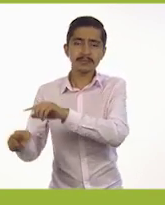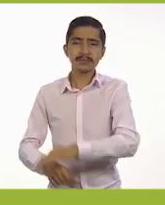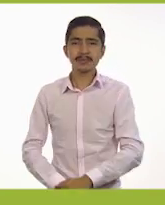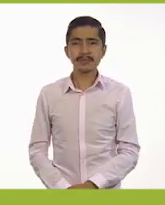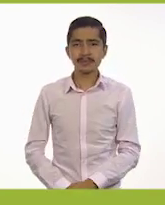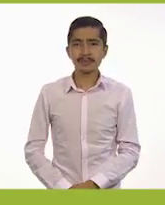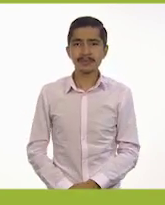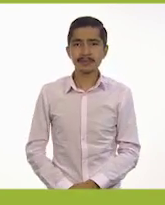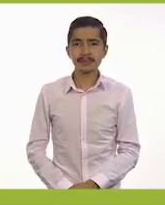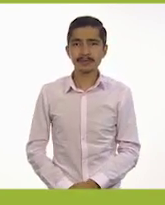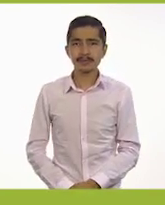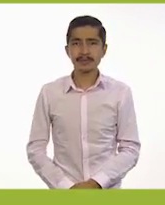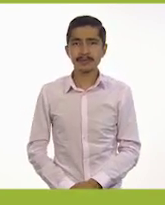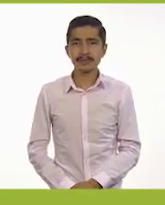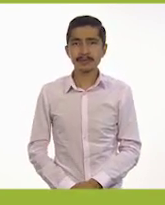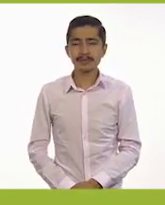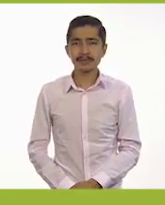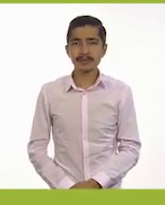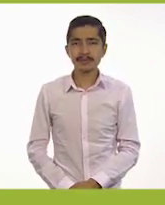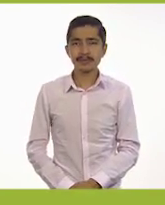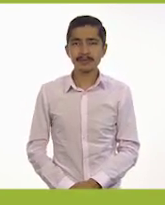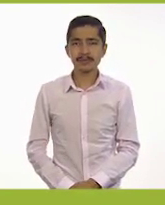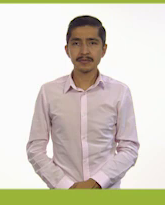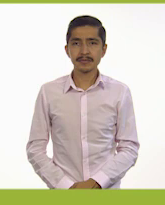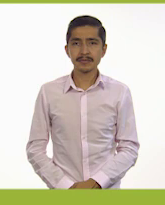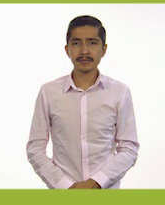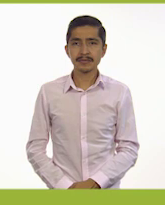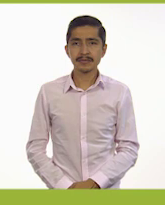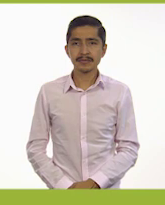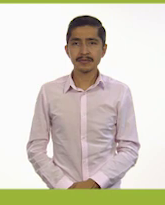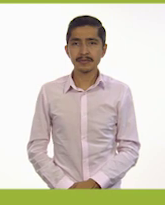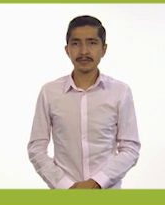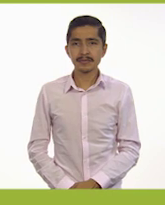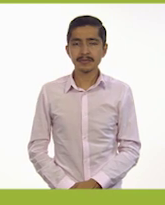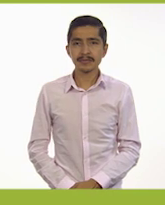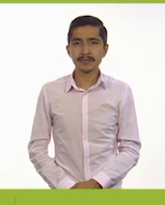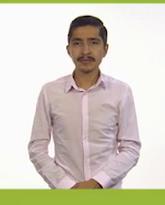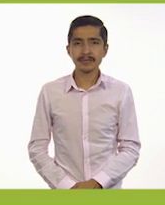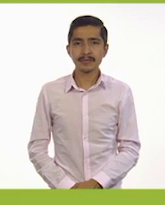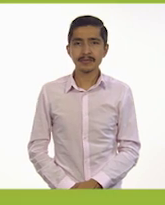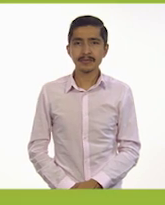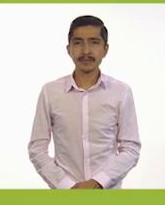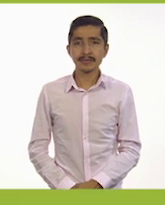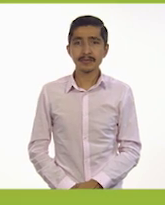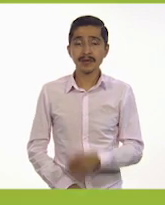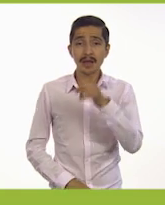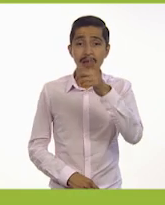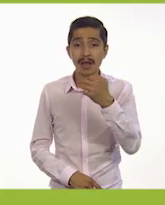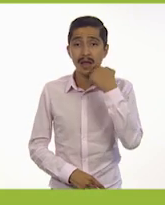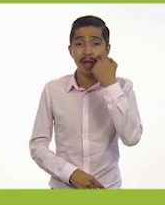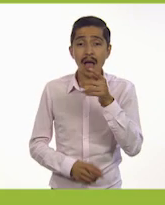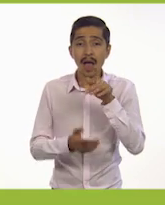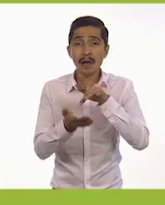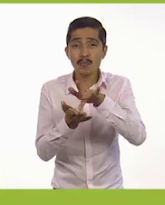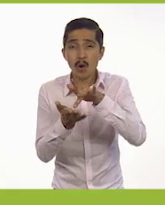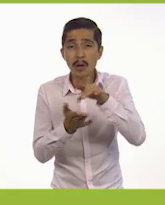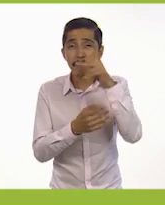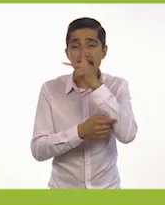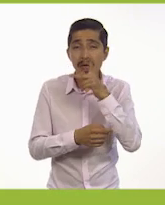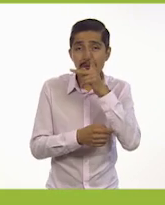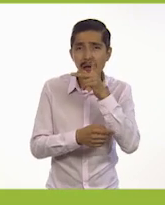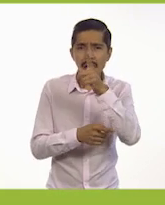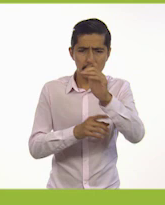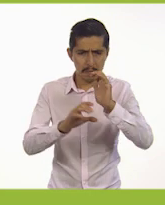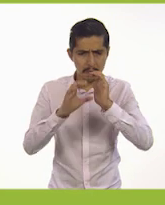-6688 y 800-734-7376. Para solicitar apoyo pedagógico,